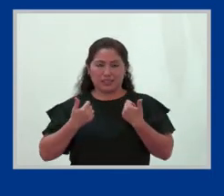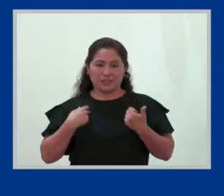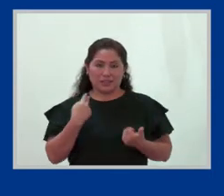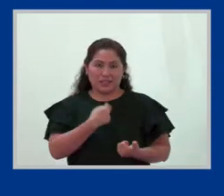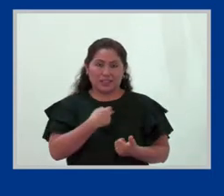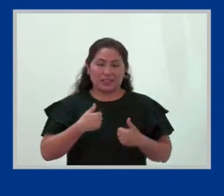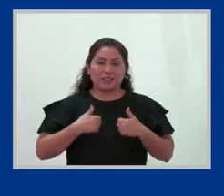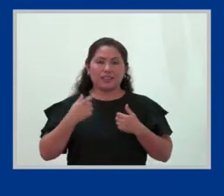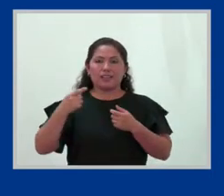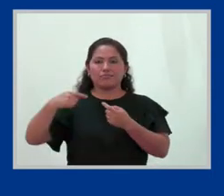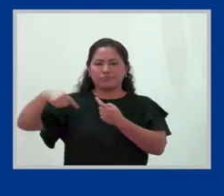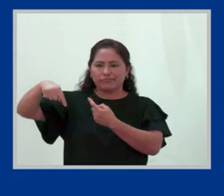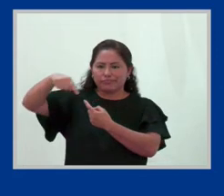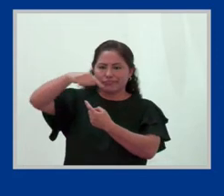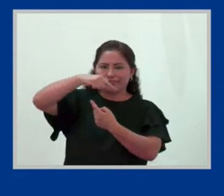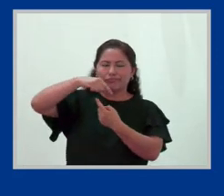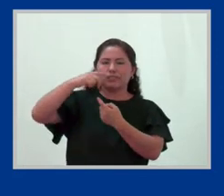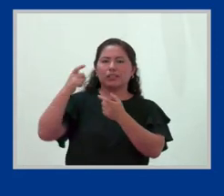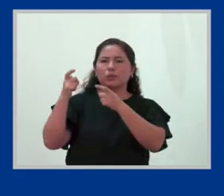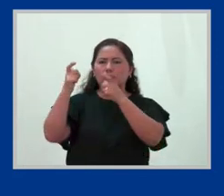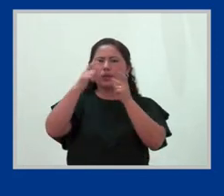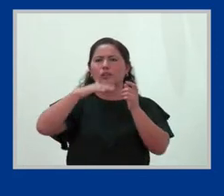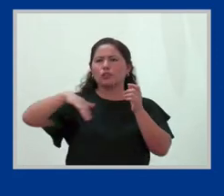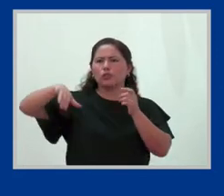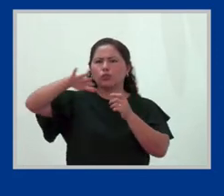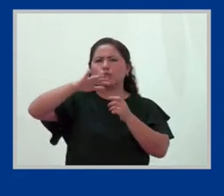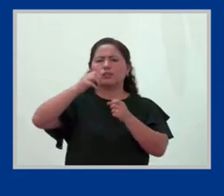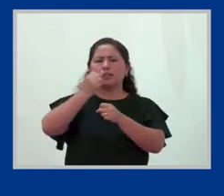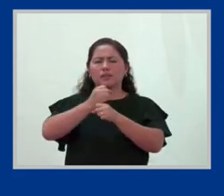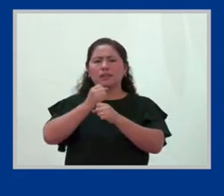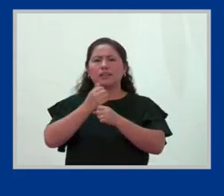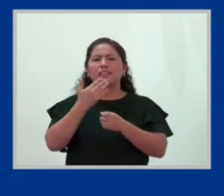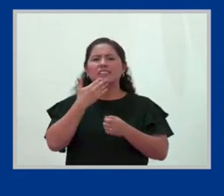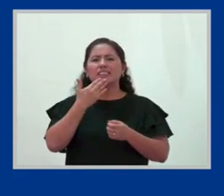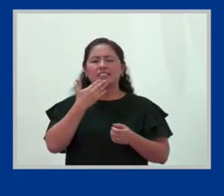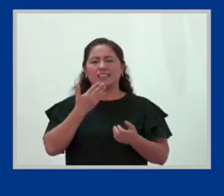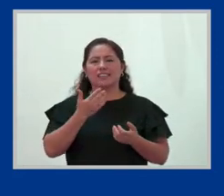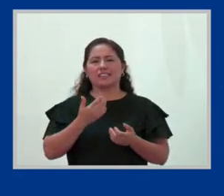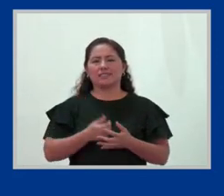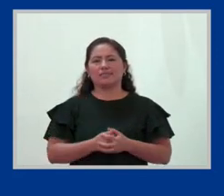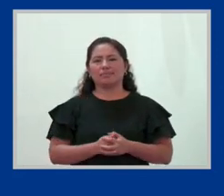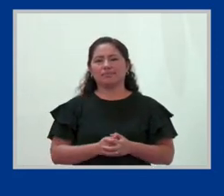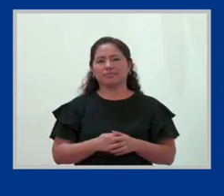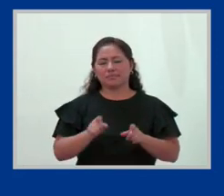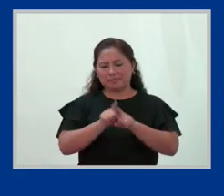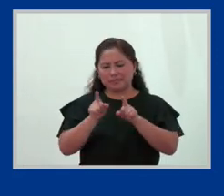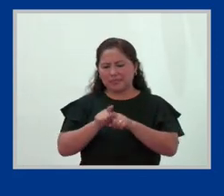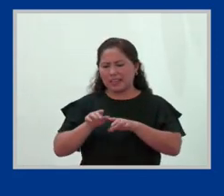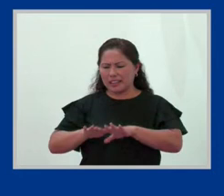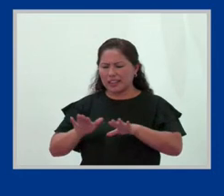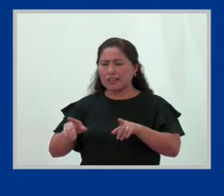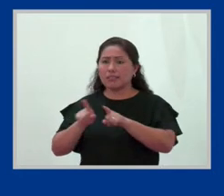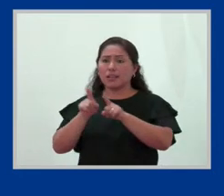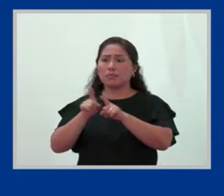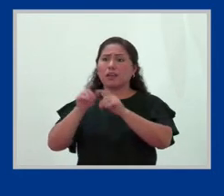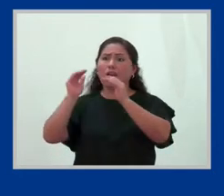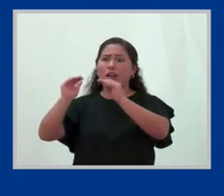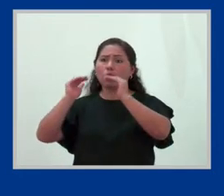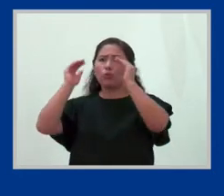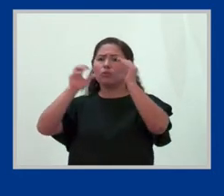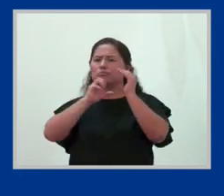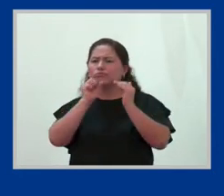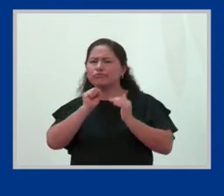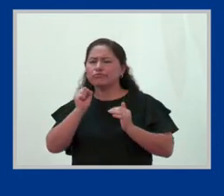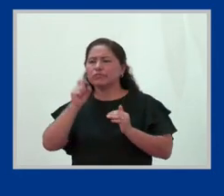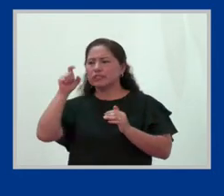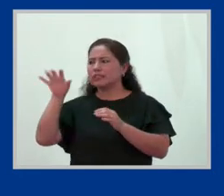cuidados sean atendidos, a que todos podamos decir, y no solamente de dependientes niños, también personas mayores, ¿sí? O